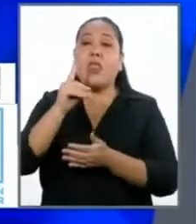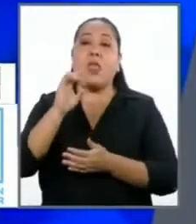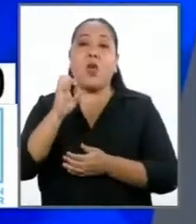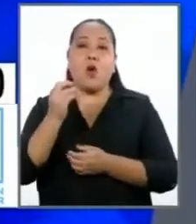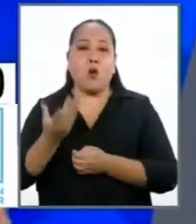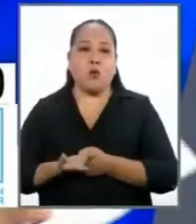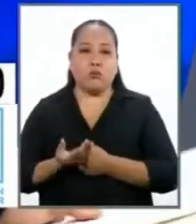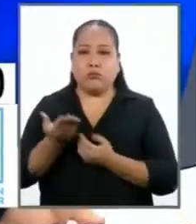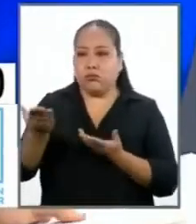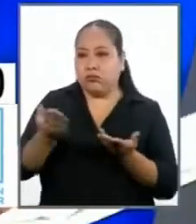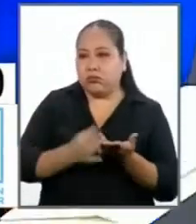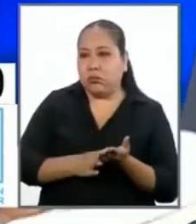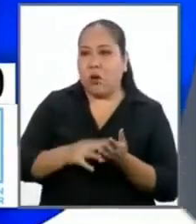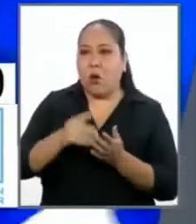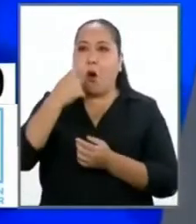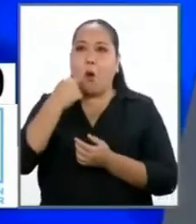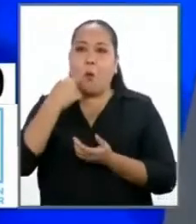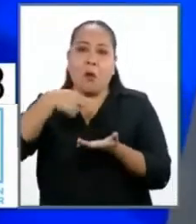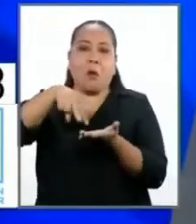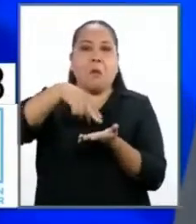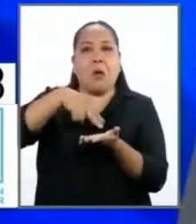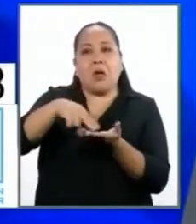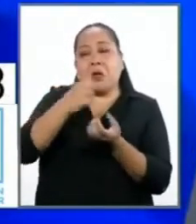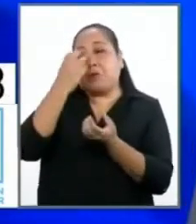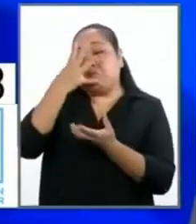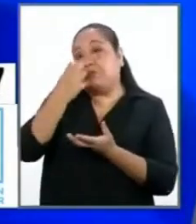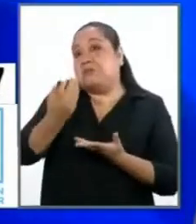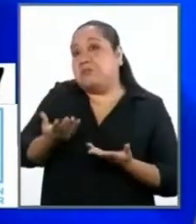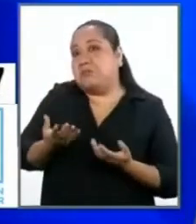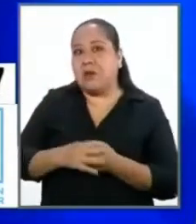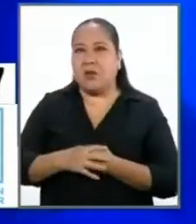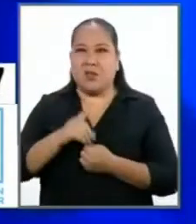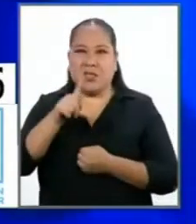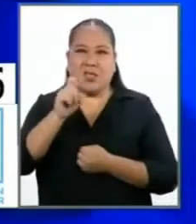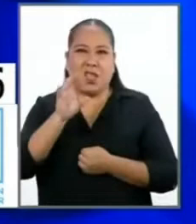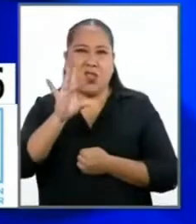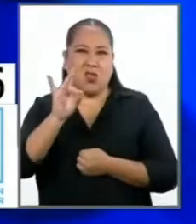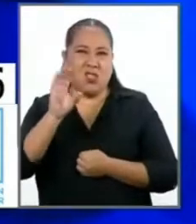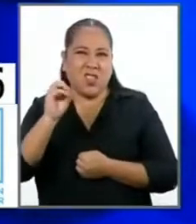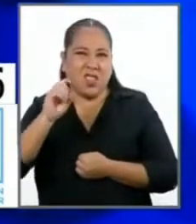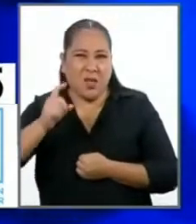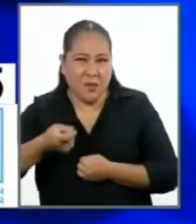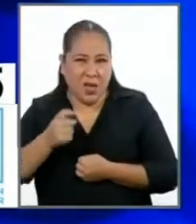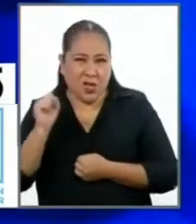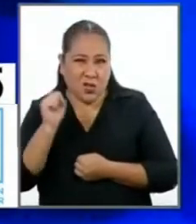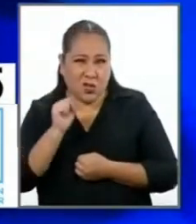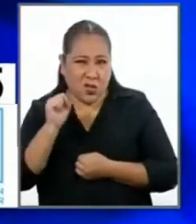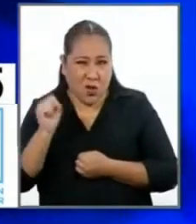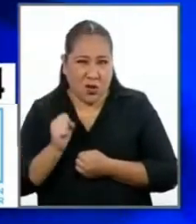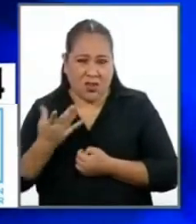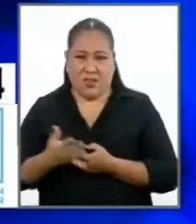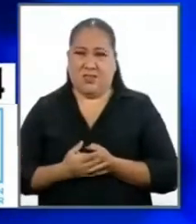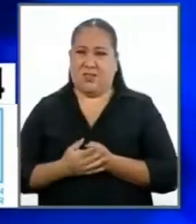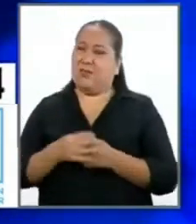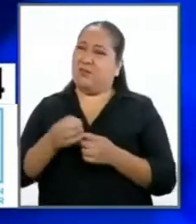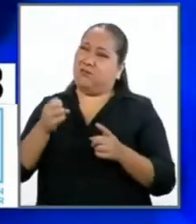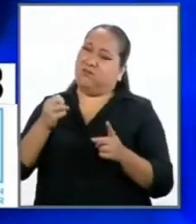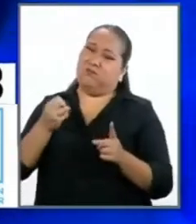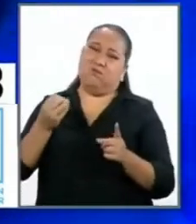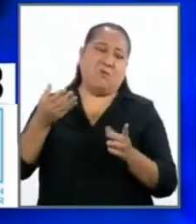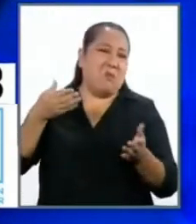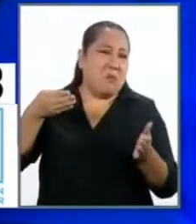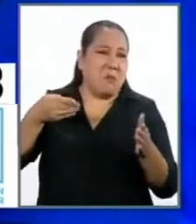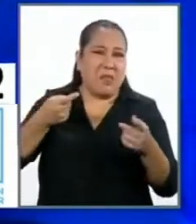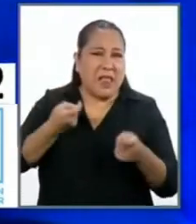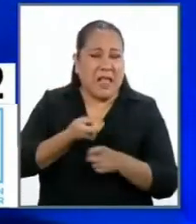a un señor que baila, no sé, baila bien, ¿no? Pero 180.000 soles es una cachetada a la pobreza del Perú y se